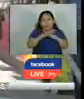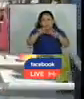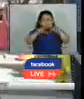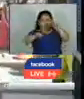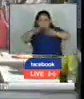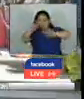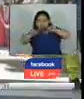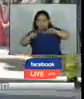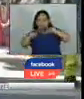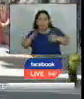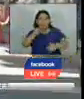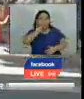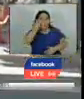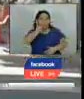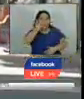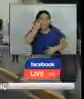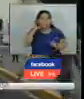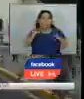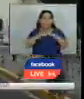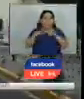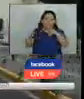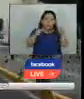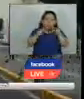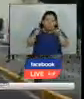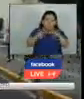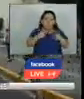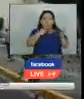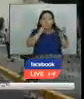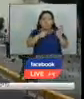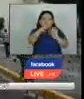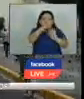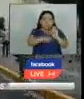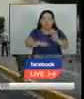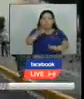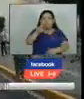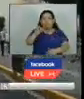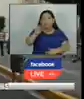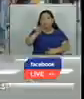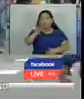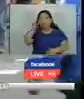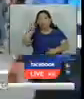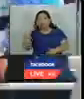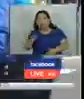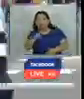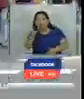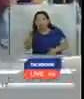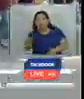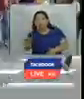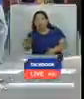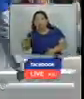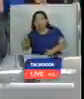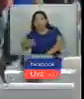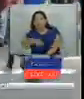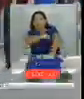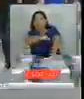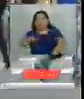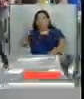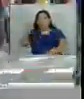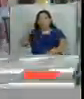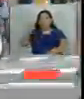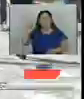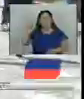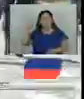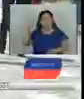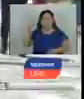mantuvo en los adolescentes el informe también revela que durante 2022 Fosalud atendió 12,117